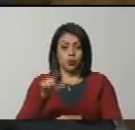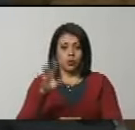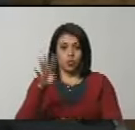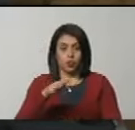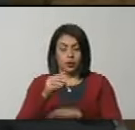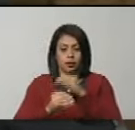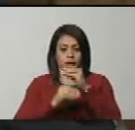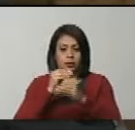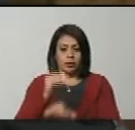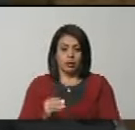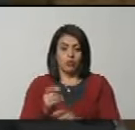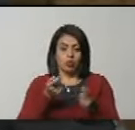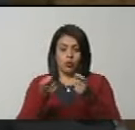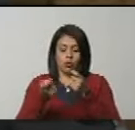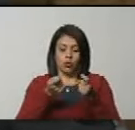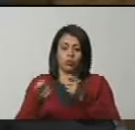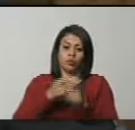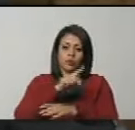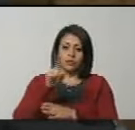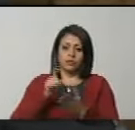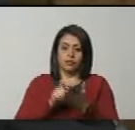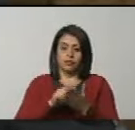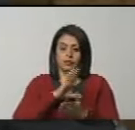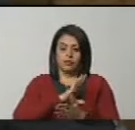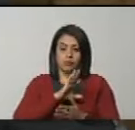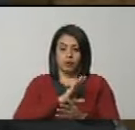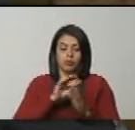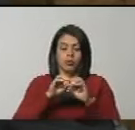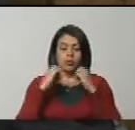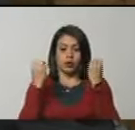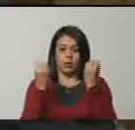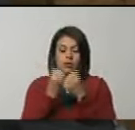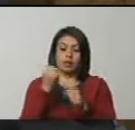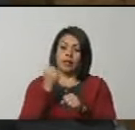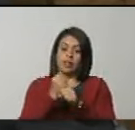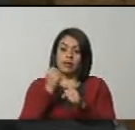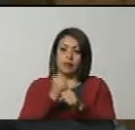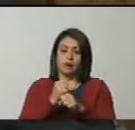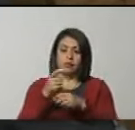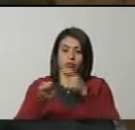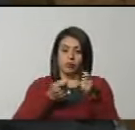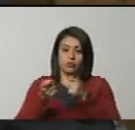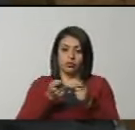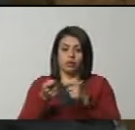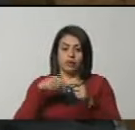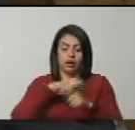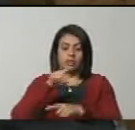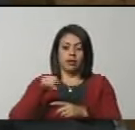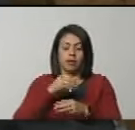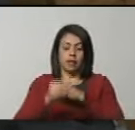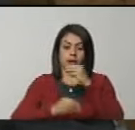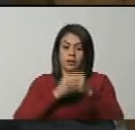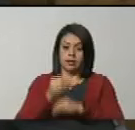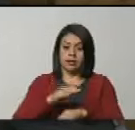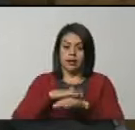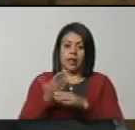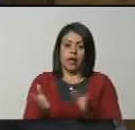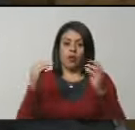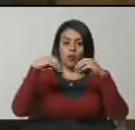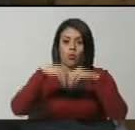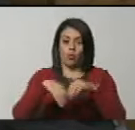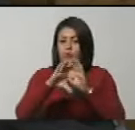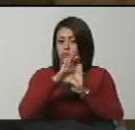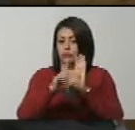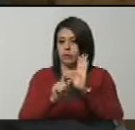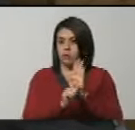Esequiba tendrá una contraloría que gozará de autonomía orgánica y funcional. La Contraloría del Estado ejercerá, conforme a